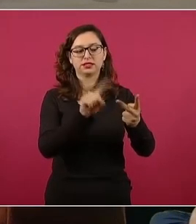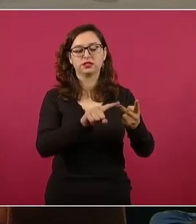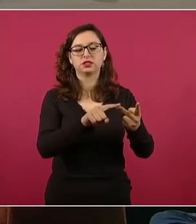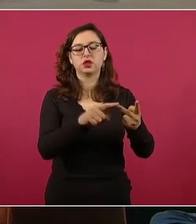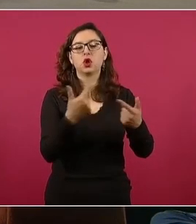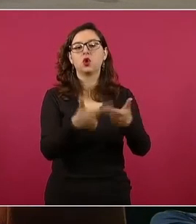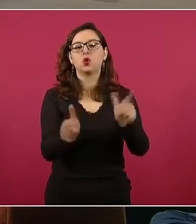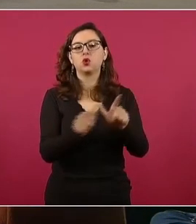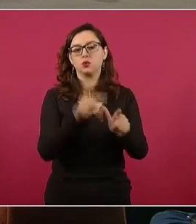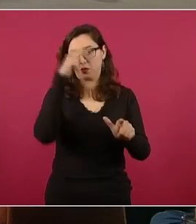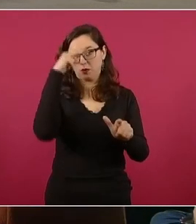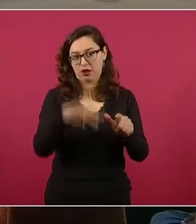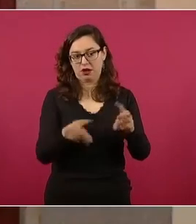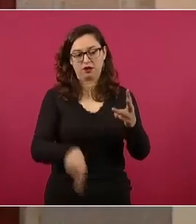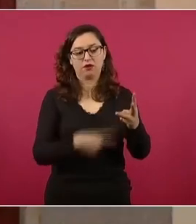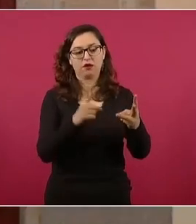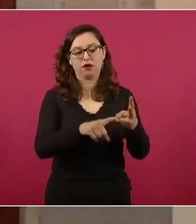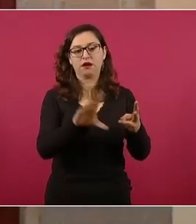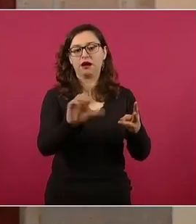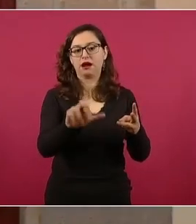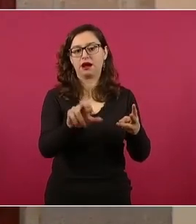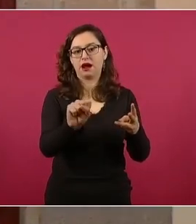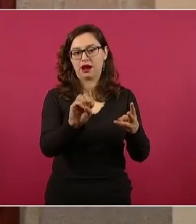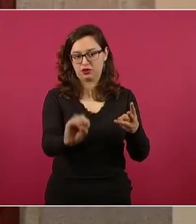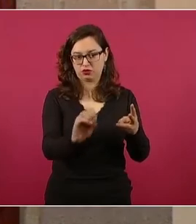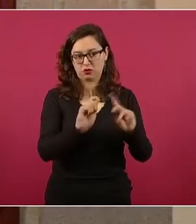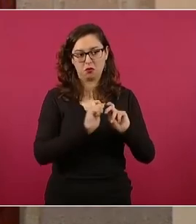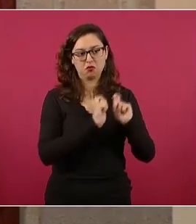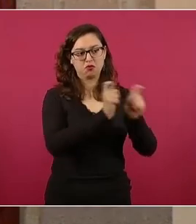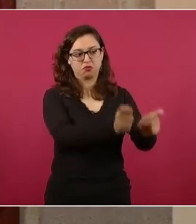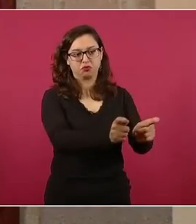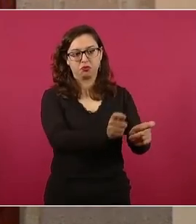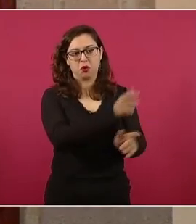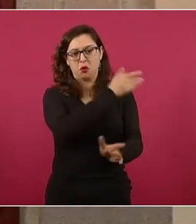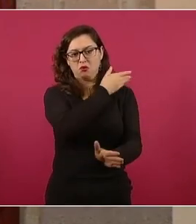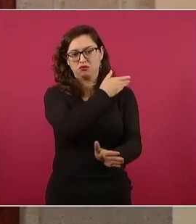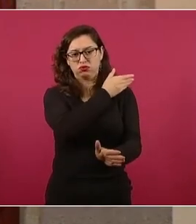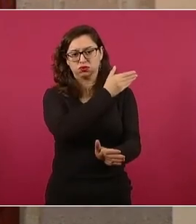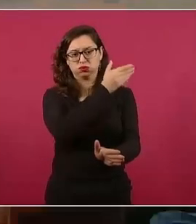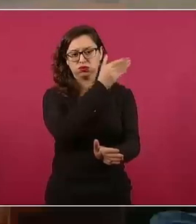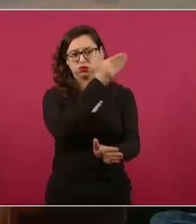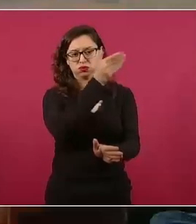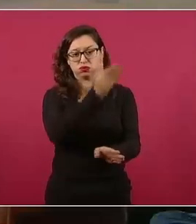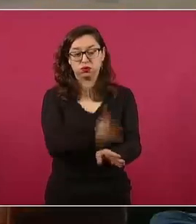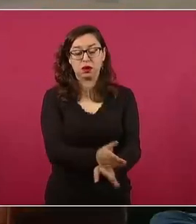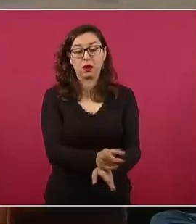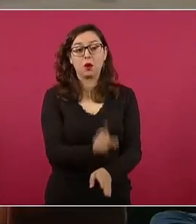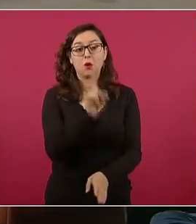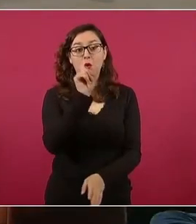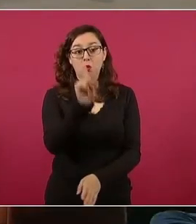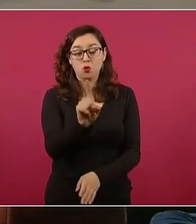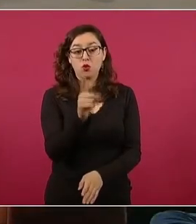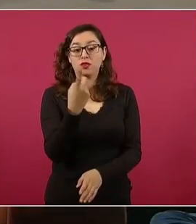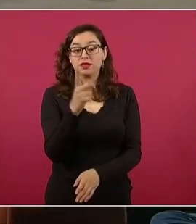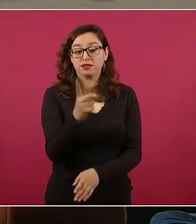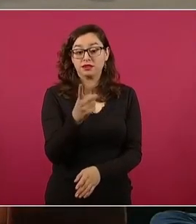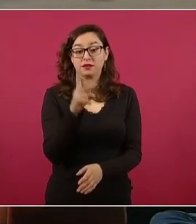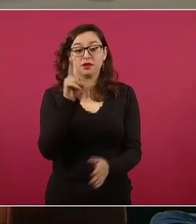y esta misma política continuó hasta el primero de diciembre del 2018,